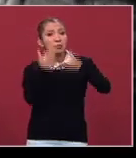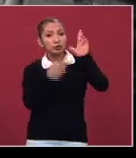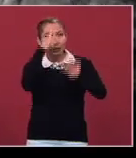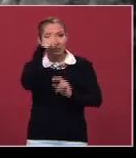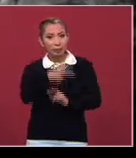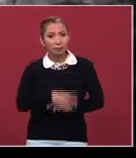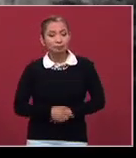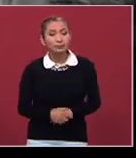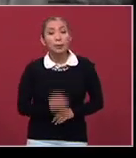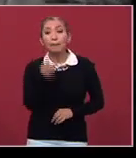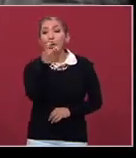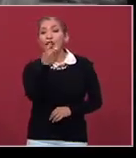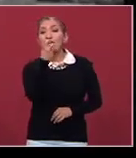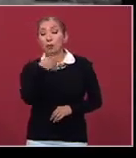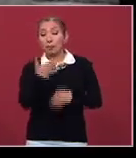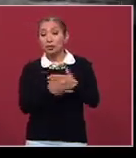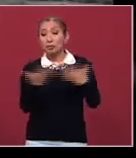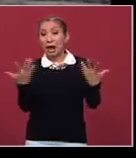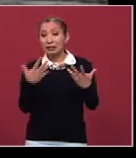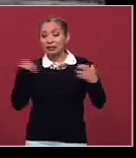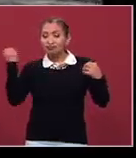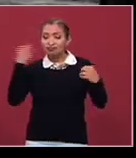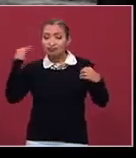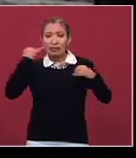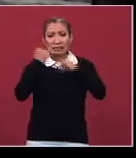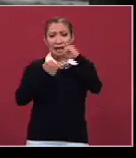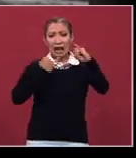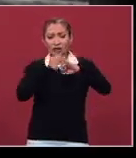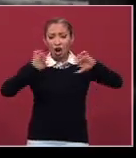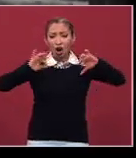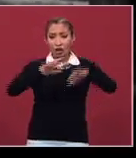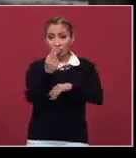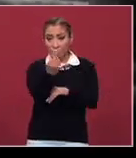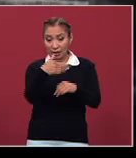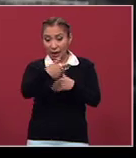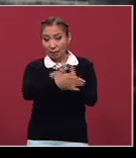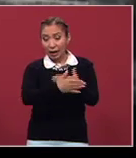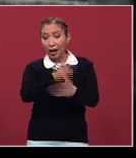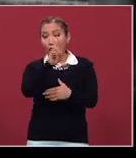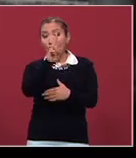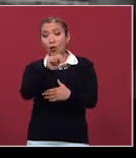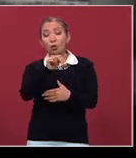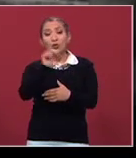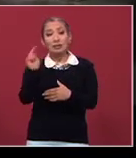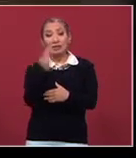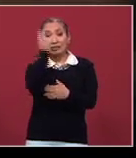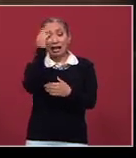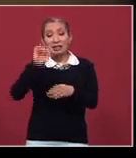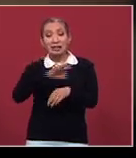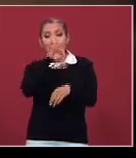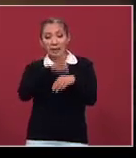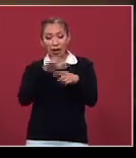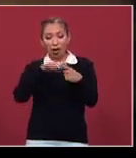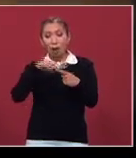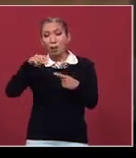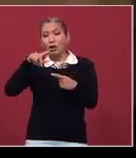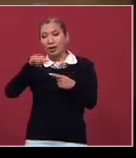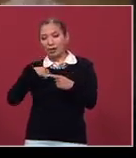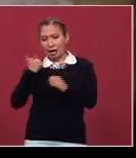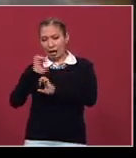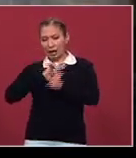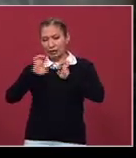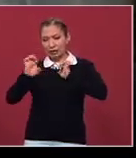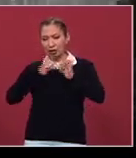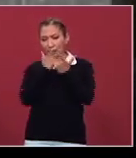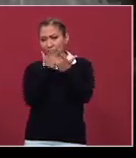Mexicana, por lo que se realizará un congreso internacional en noviembre en la Universidad de Chapingo, la Moneda del Ejército